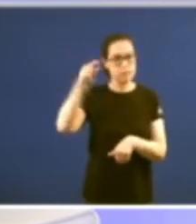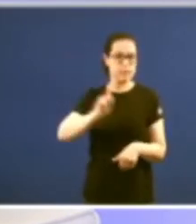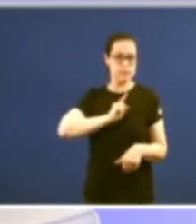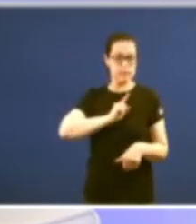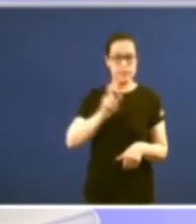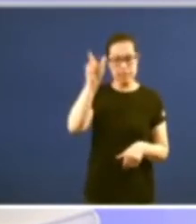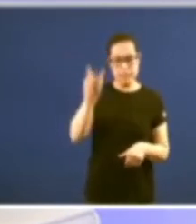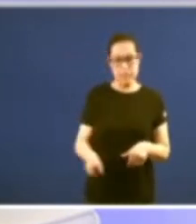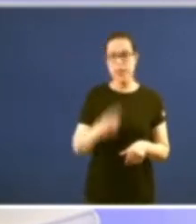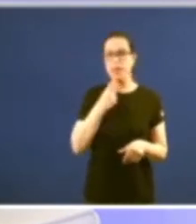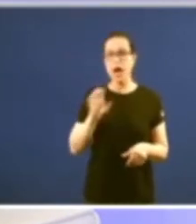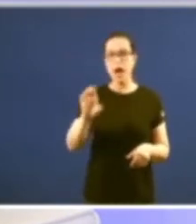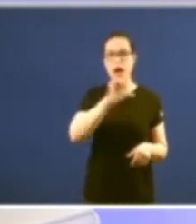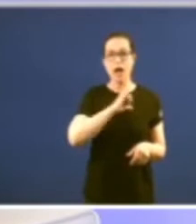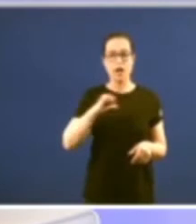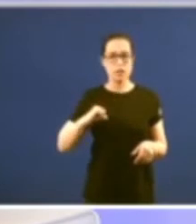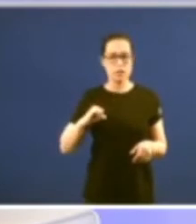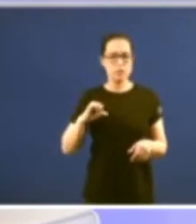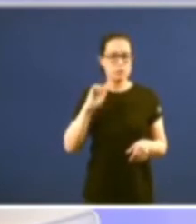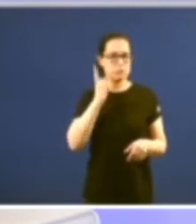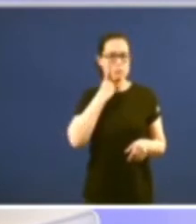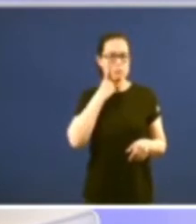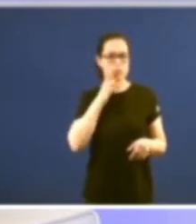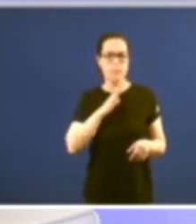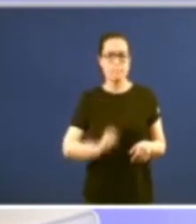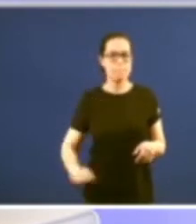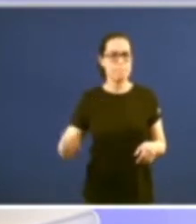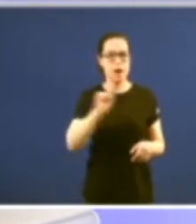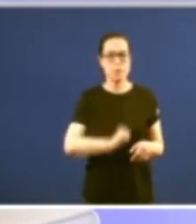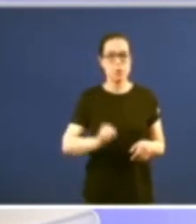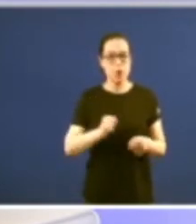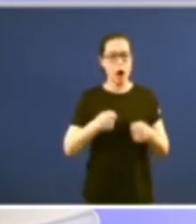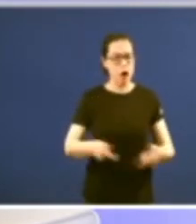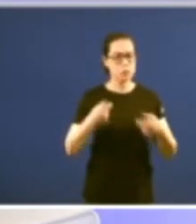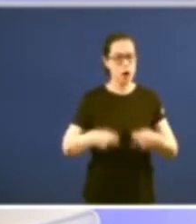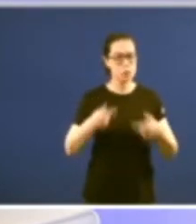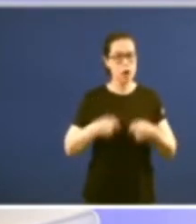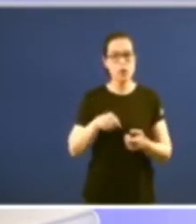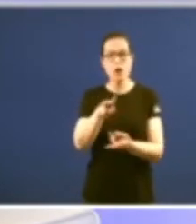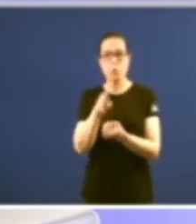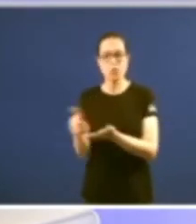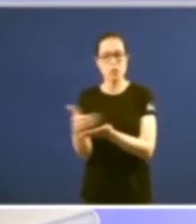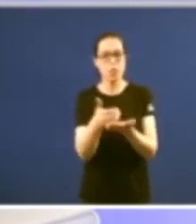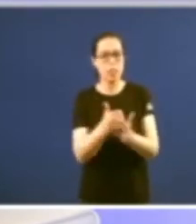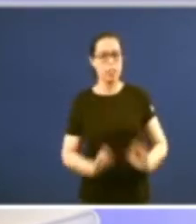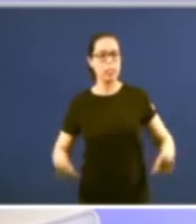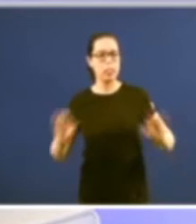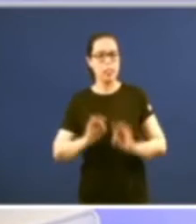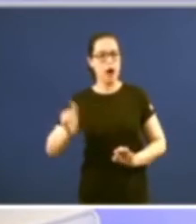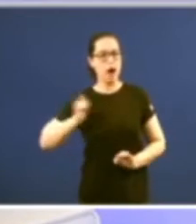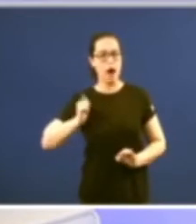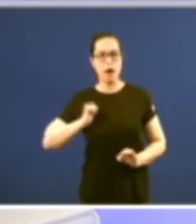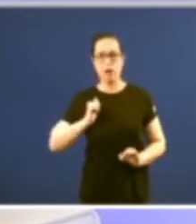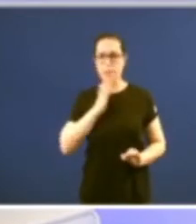que as autonomías eran un descubrimento maravilloso decía fan gasto e casi non recaudan impostos decía esto é maravilloso claro é un sistema